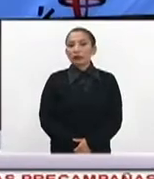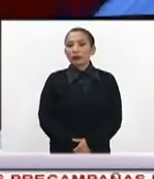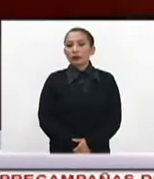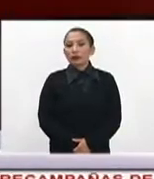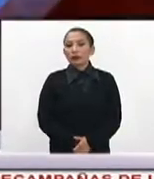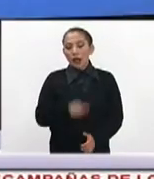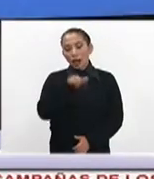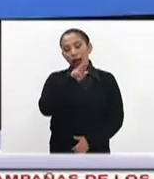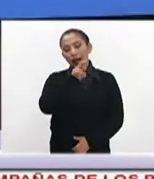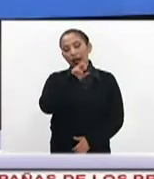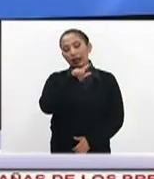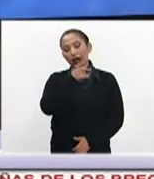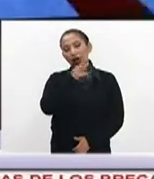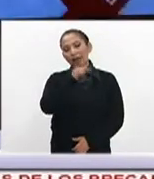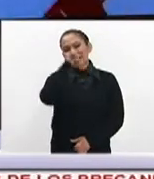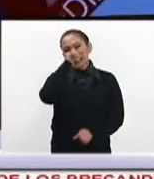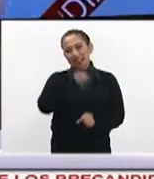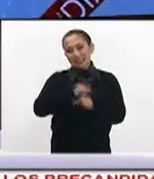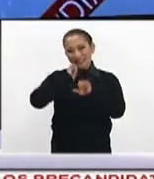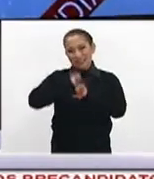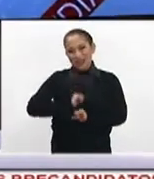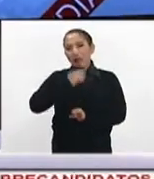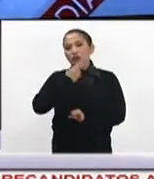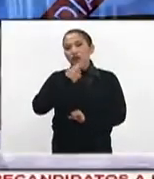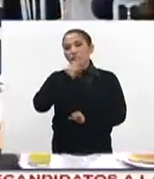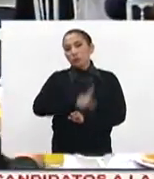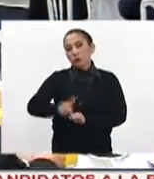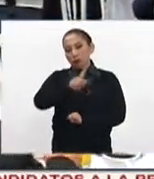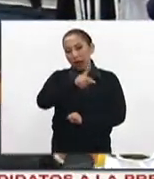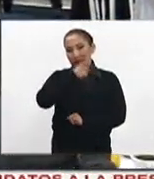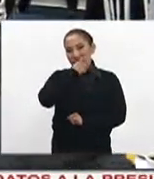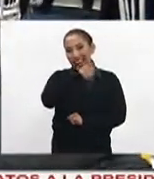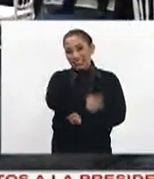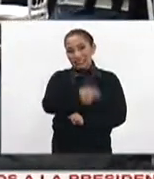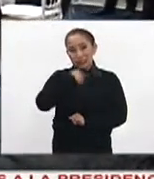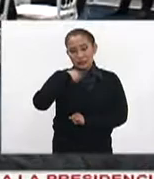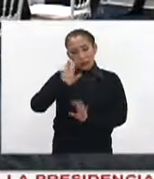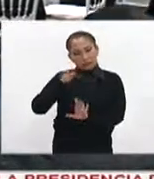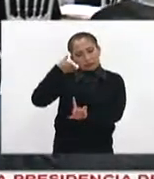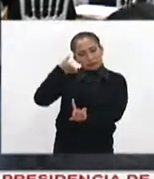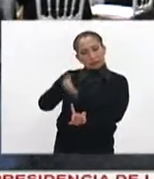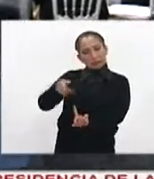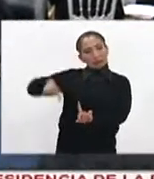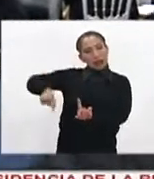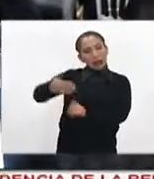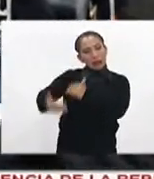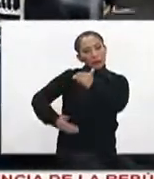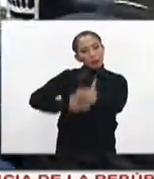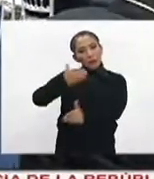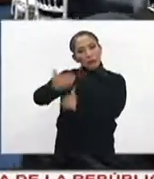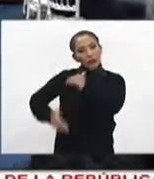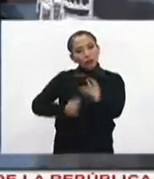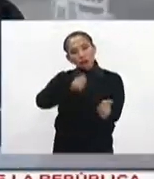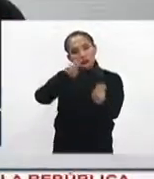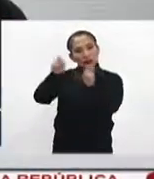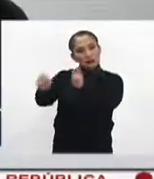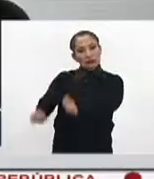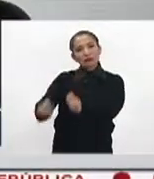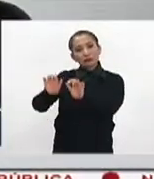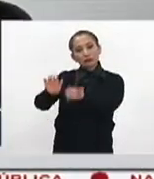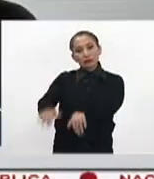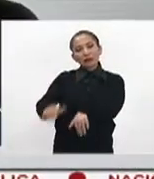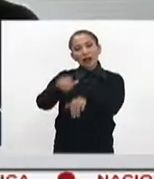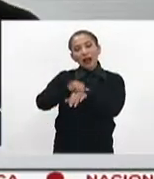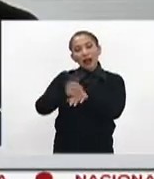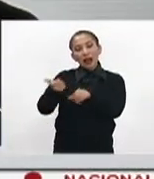Arely Gómez, secretaria de la Función Pública, aseguró que se pondrá especial atención al proceso de entrega-recepción de la